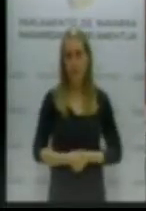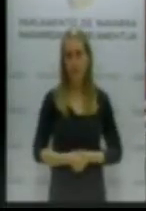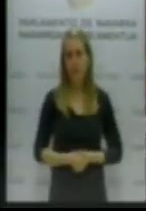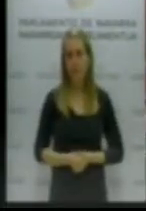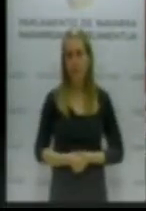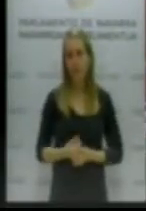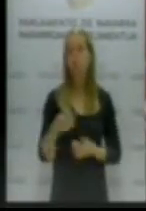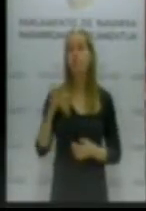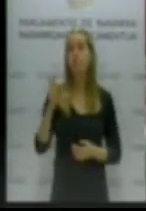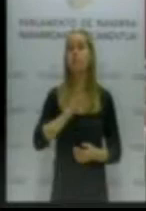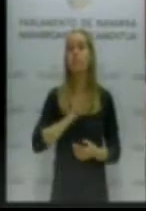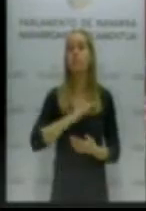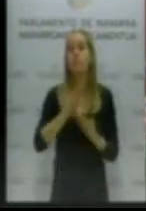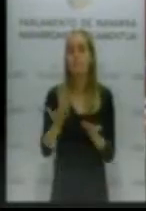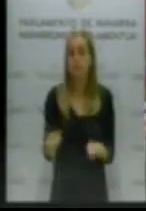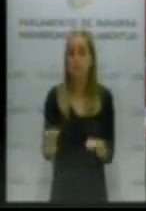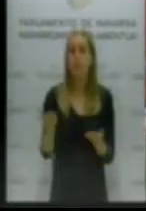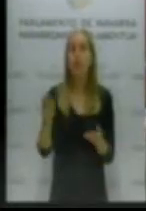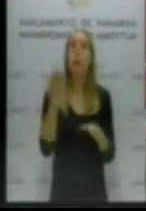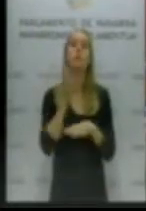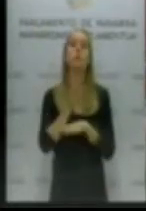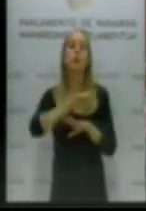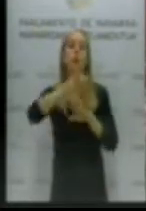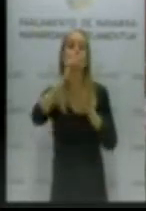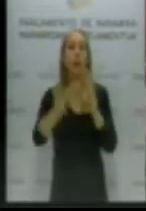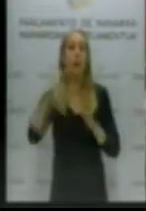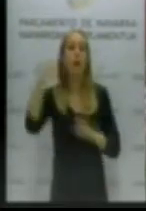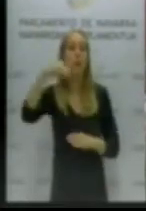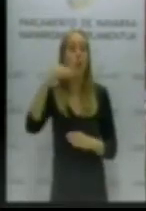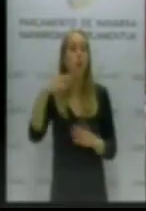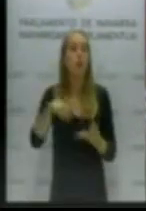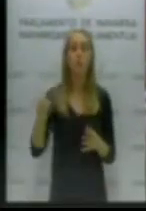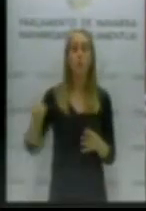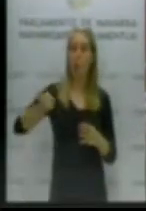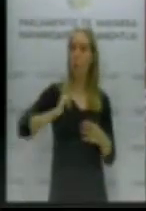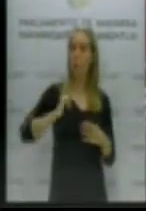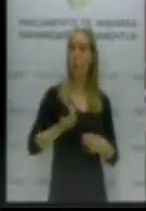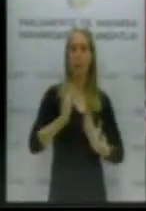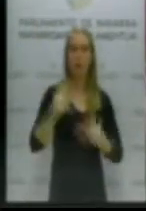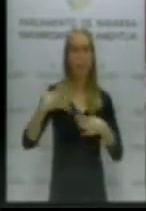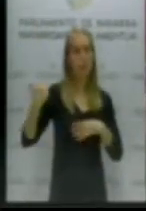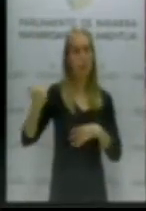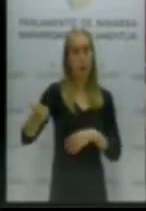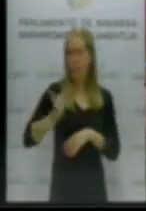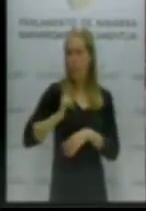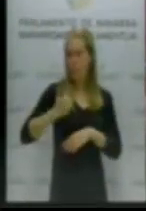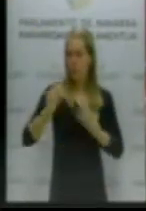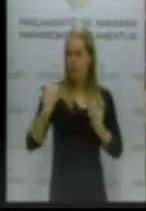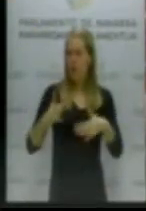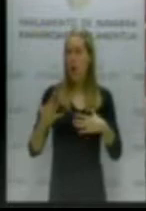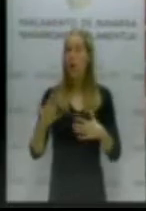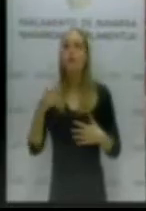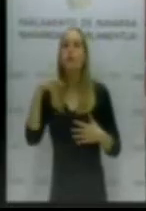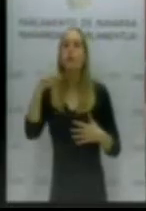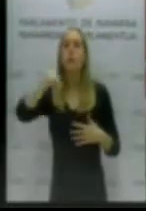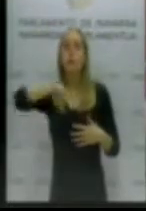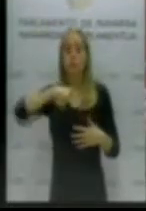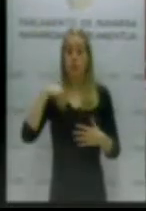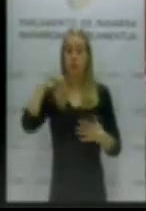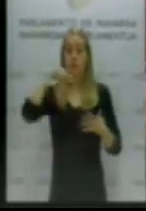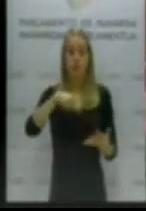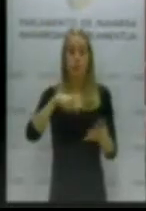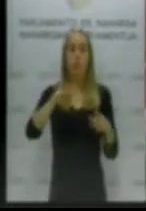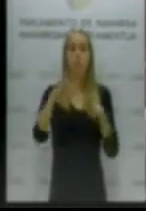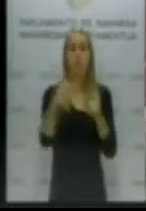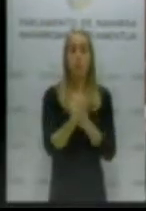Señorías, esta proposición de ley foral es una magnífica oportunidad, una magnífica oportunidad de que pasemos de